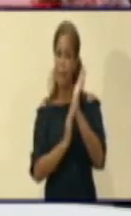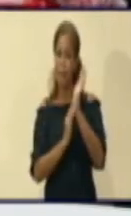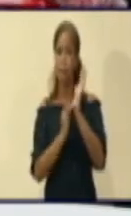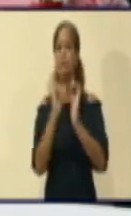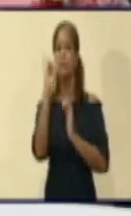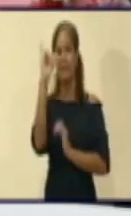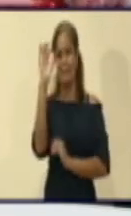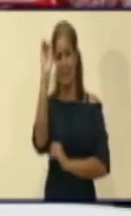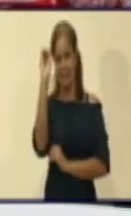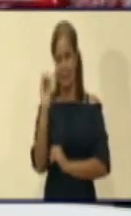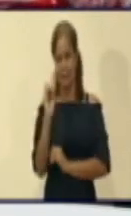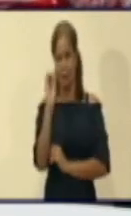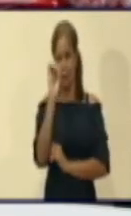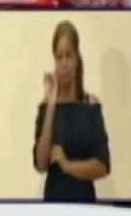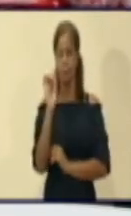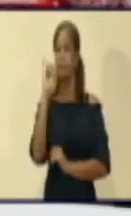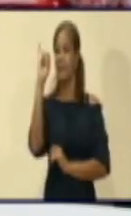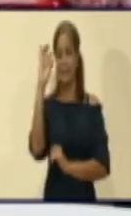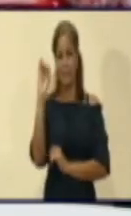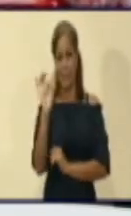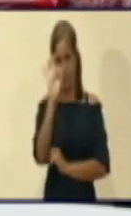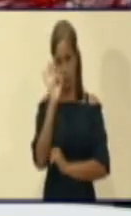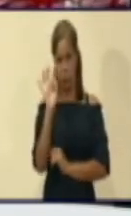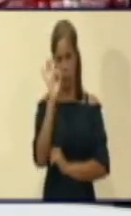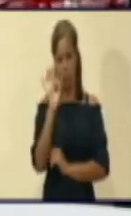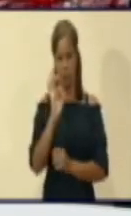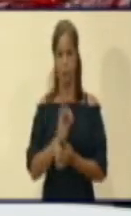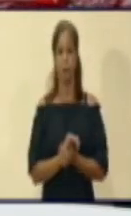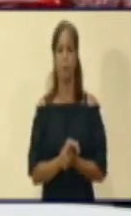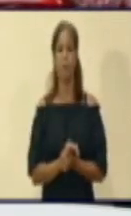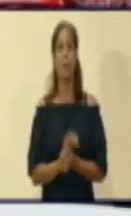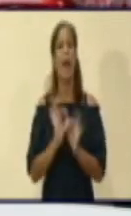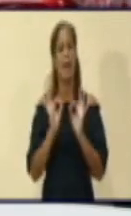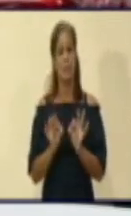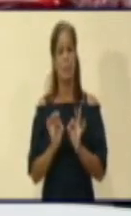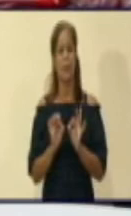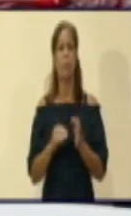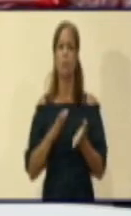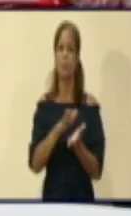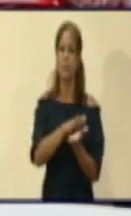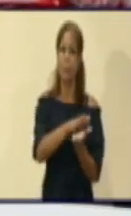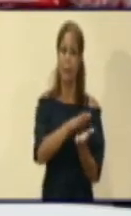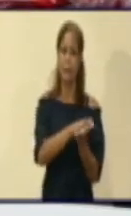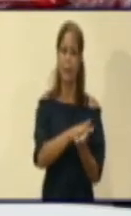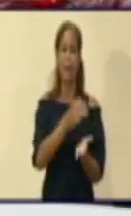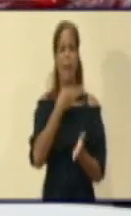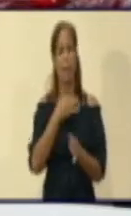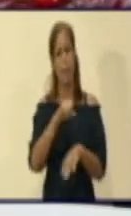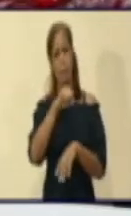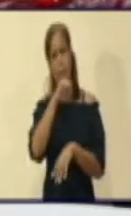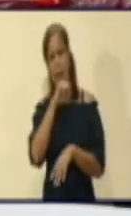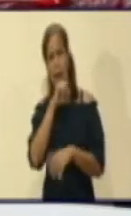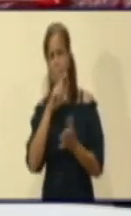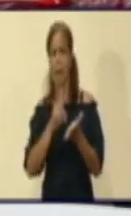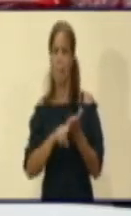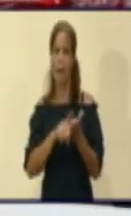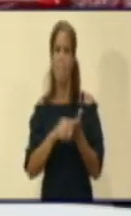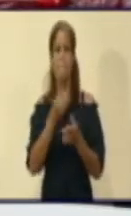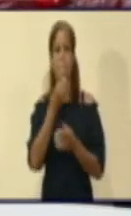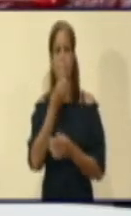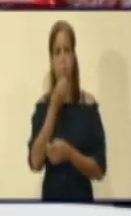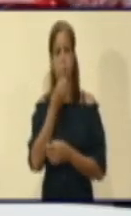% mientras dure ese periodo de paralización. Asimismo, se mantiene en esta etapa de que la madre, el padre o el tutor de